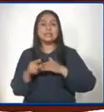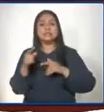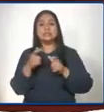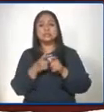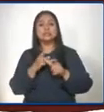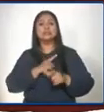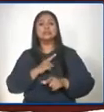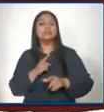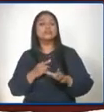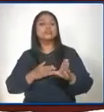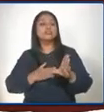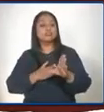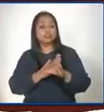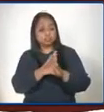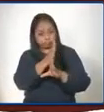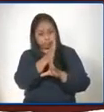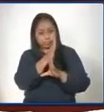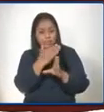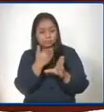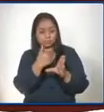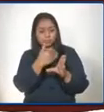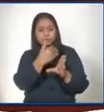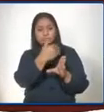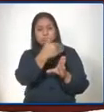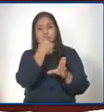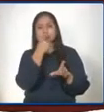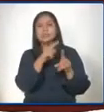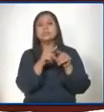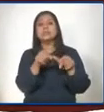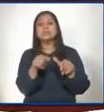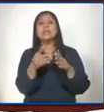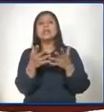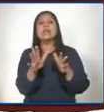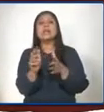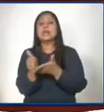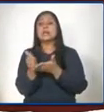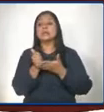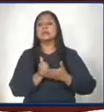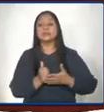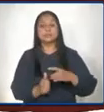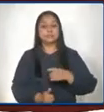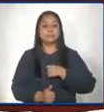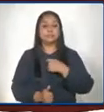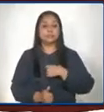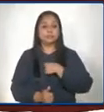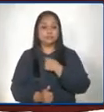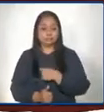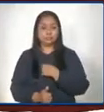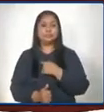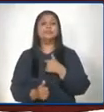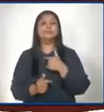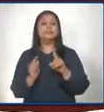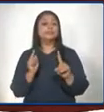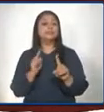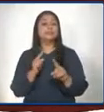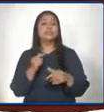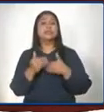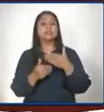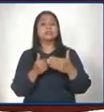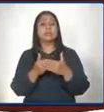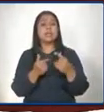mediados que le permitan a los docentes ir haciendo esa